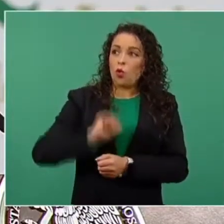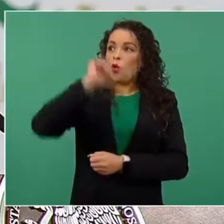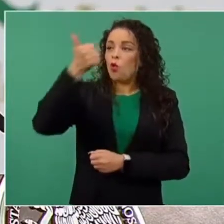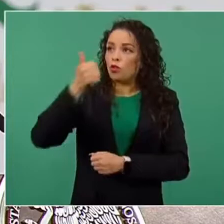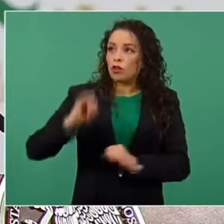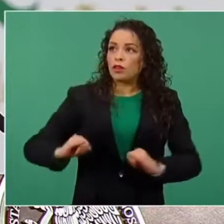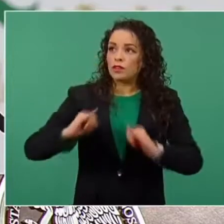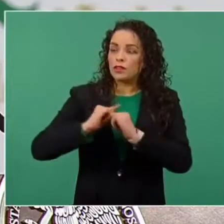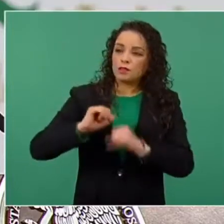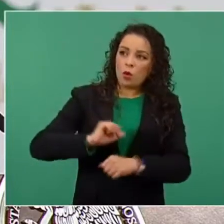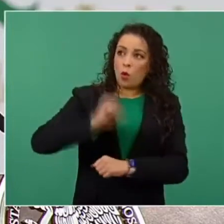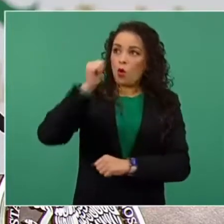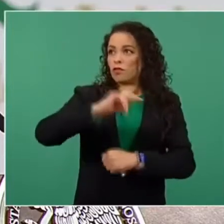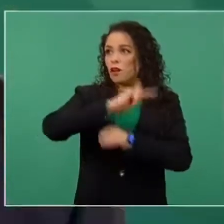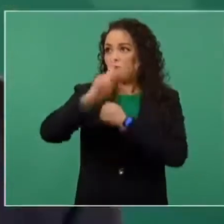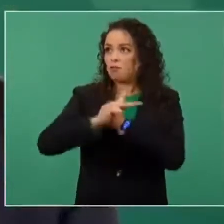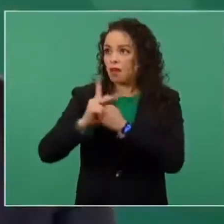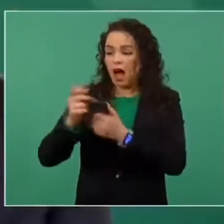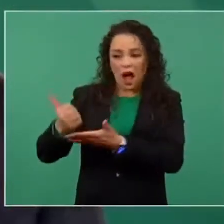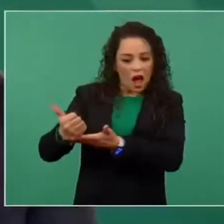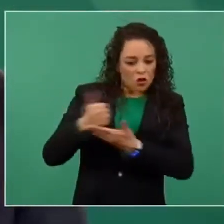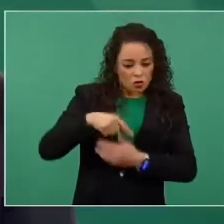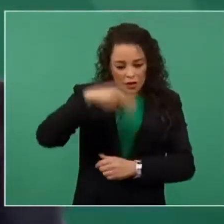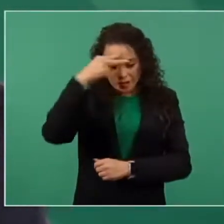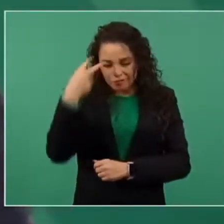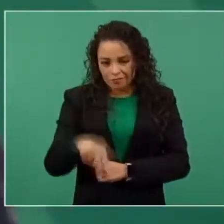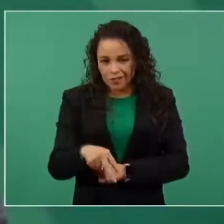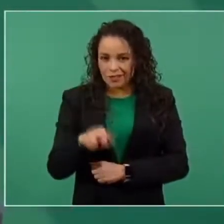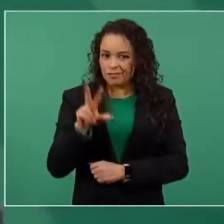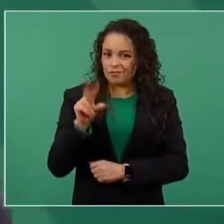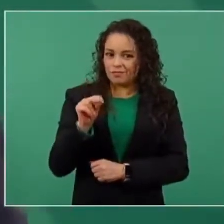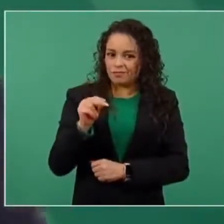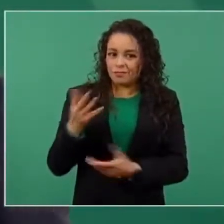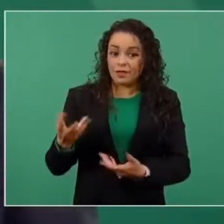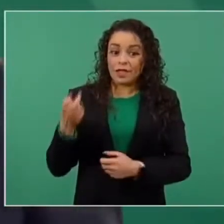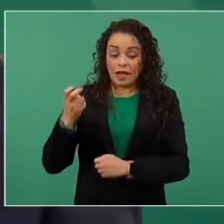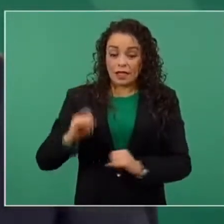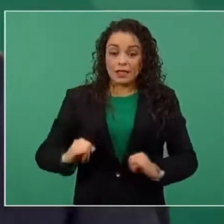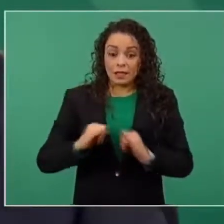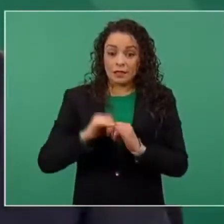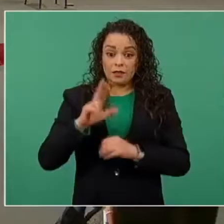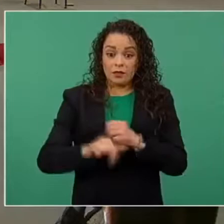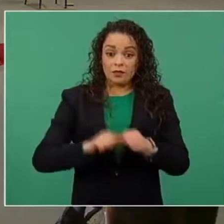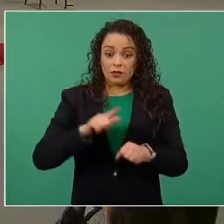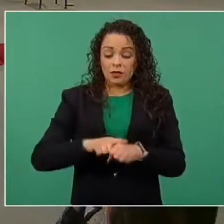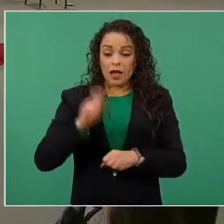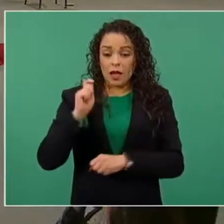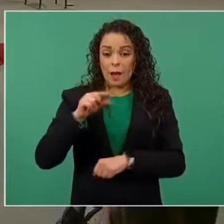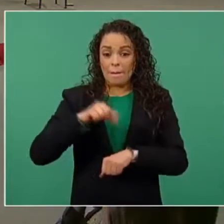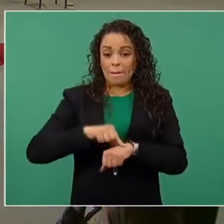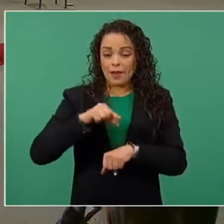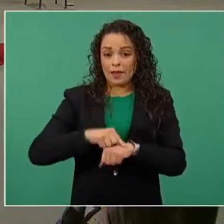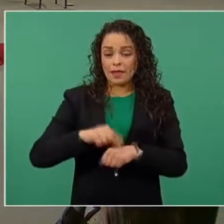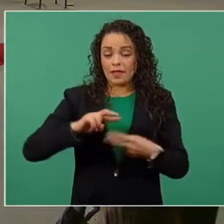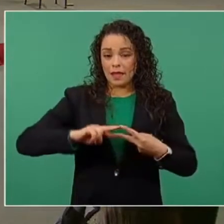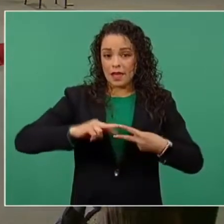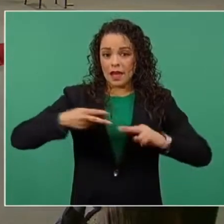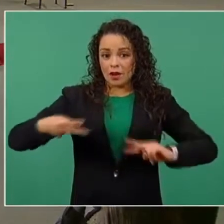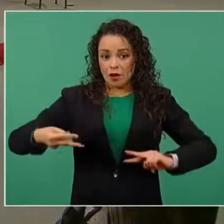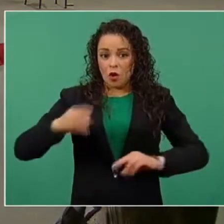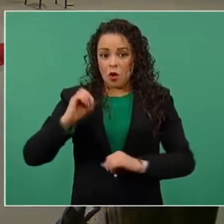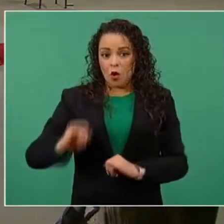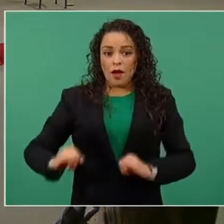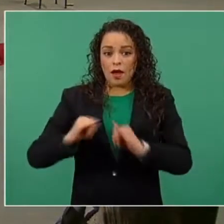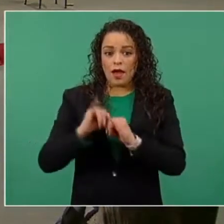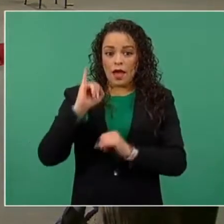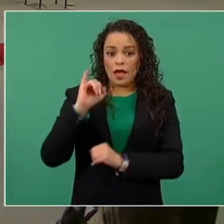Ya hay un convenio suscrito con el Instituto Nacional de Medicina Genómica y el Instituto de la Universidad de Innsbruck, que es